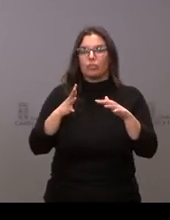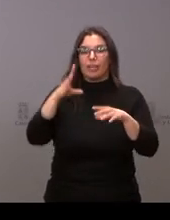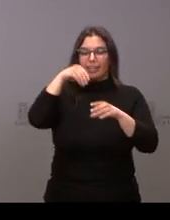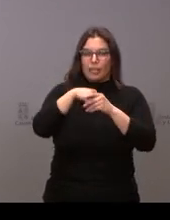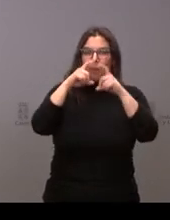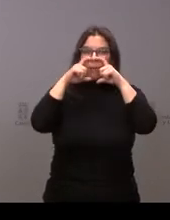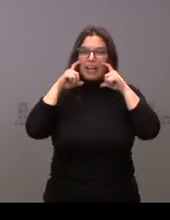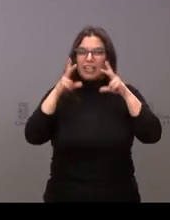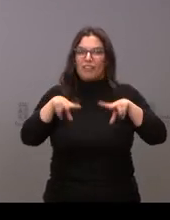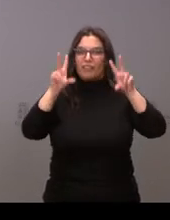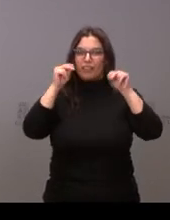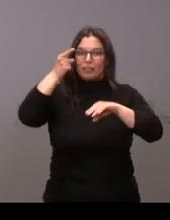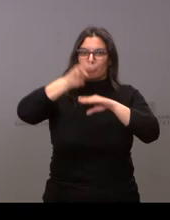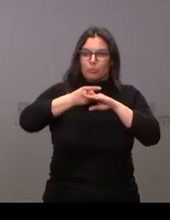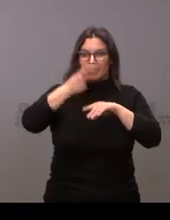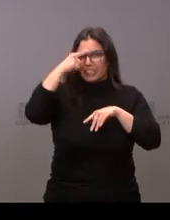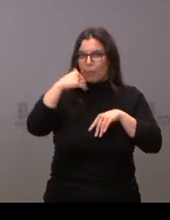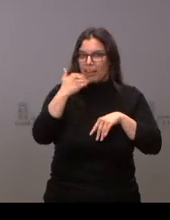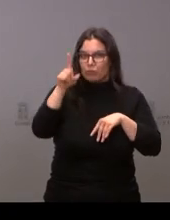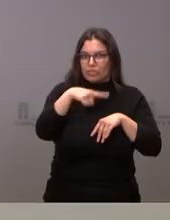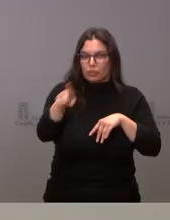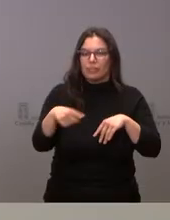si hay alguna novedad acerca de ello muchas gracias